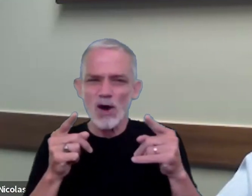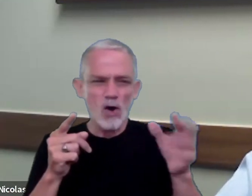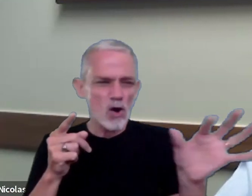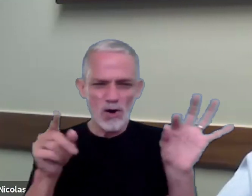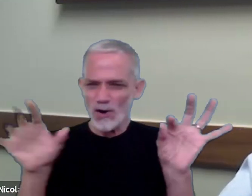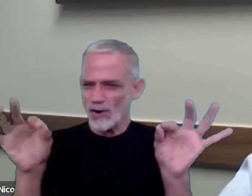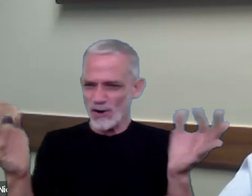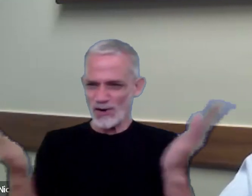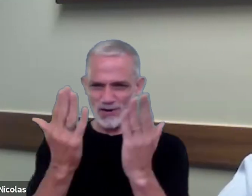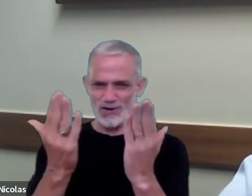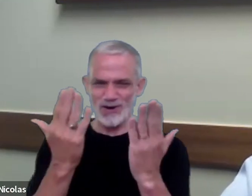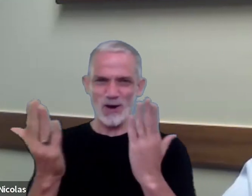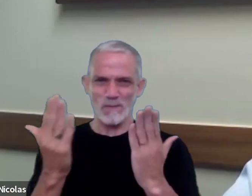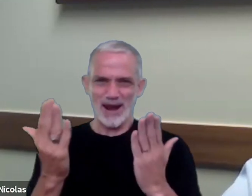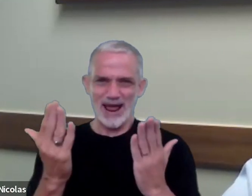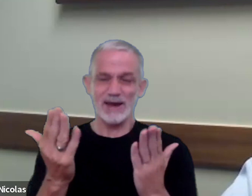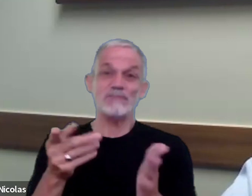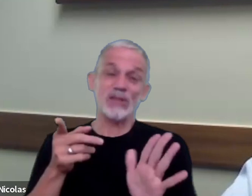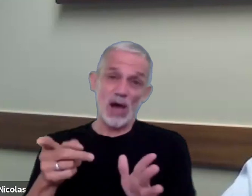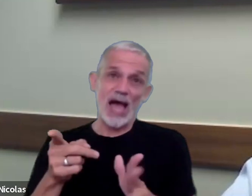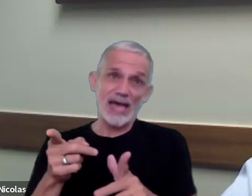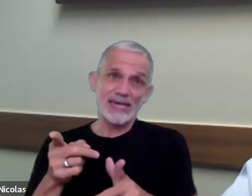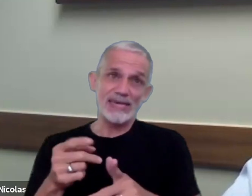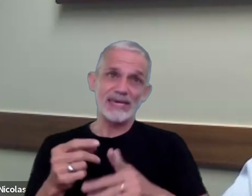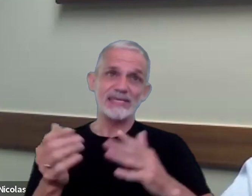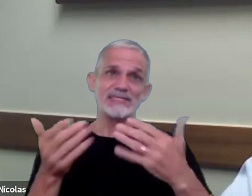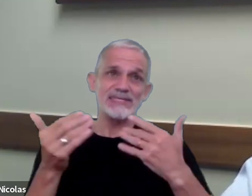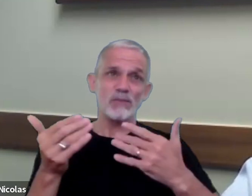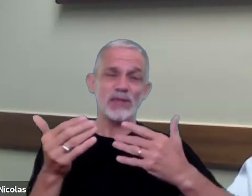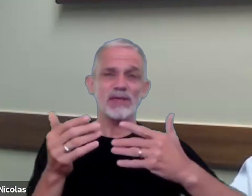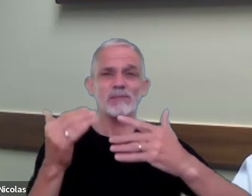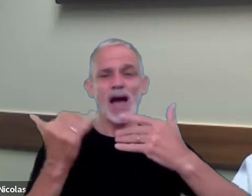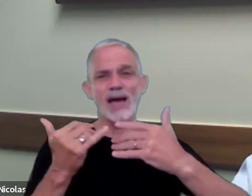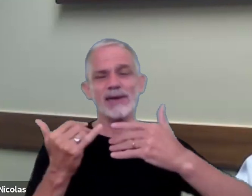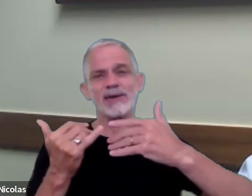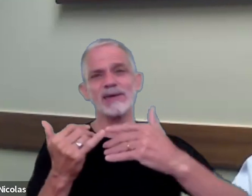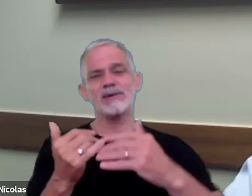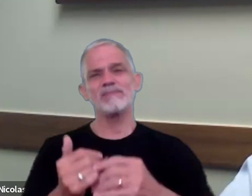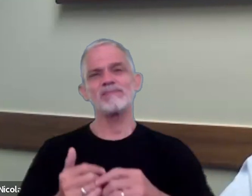entonces en ese sentido es donde se pueden encontrar con